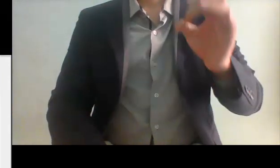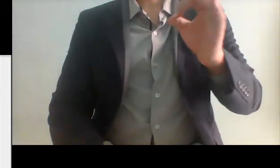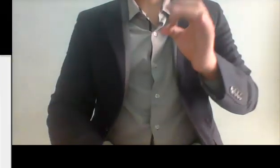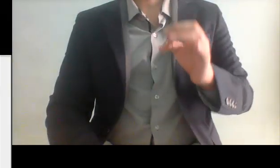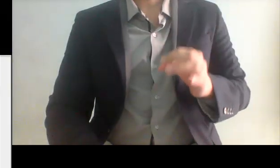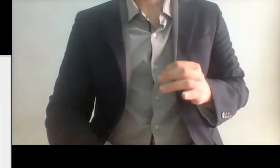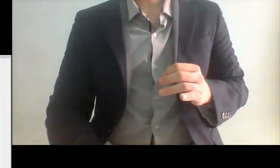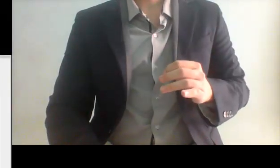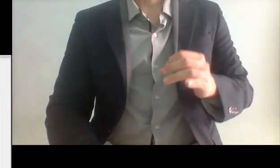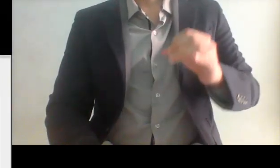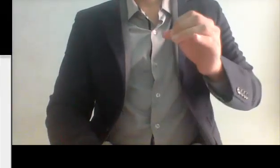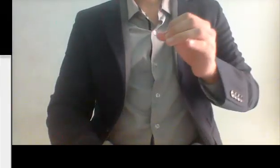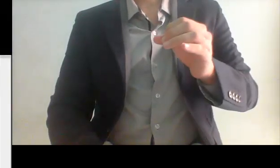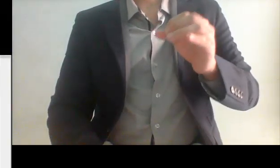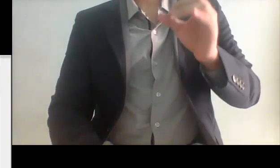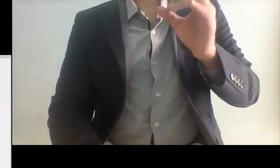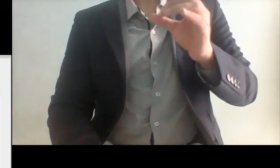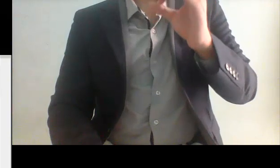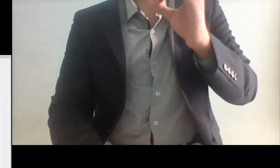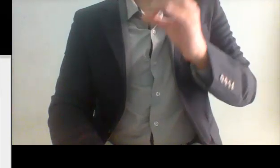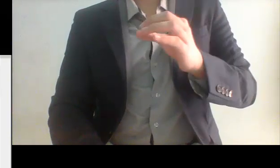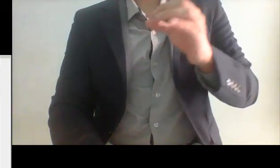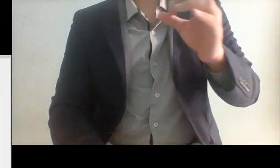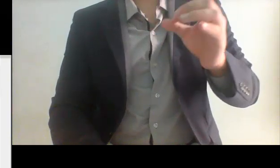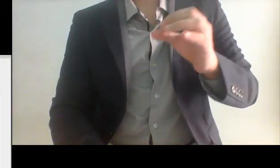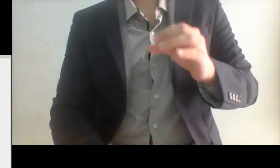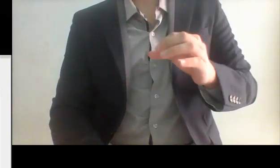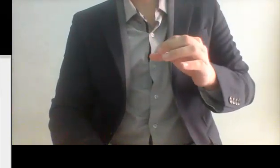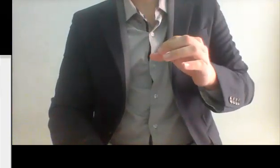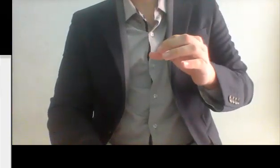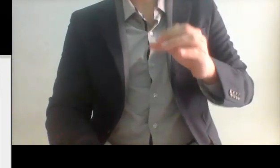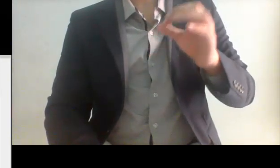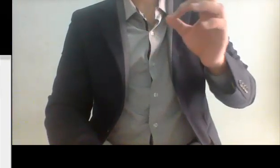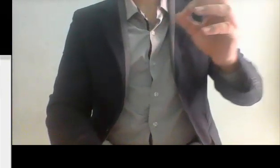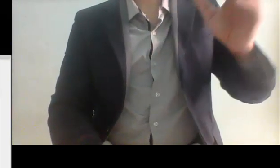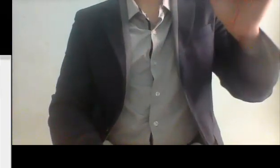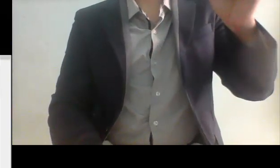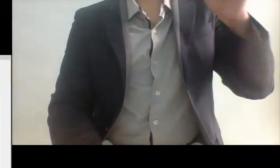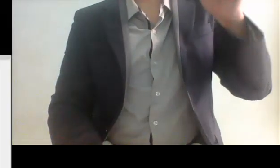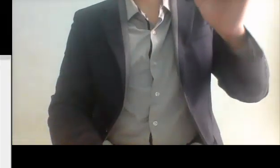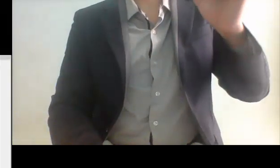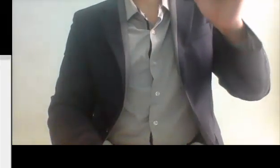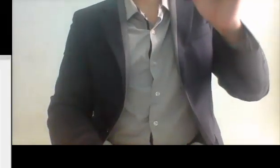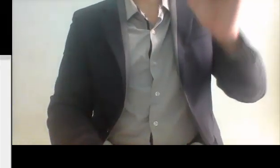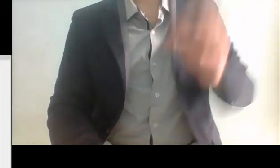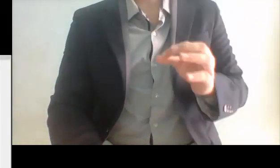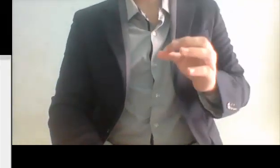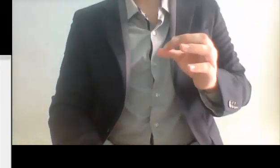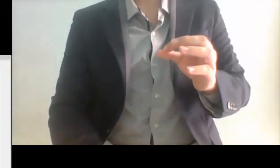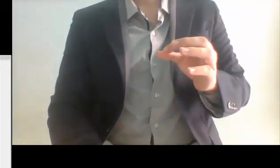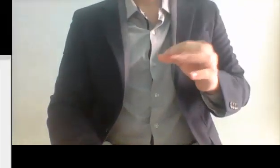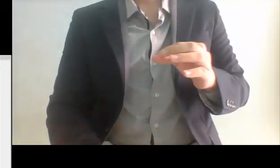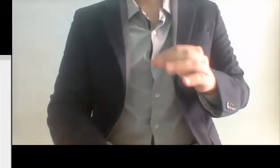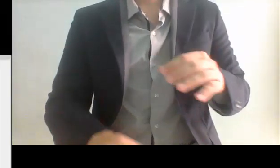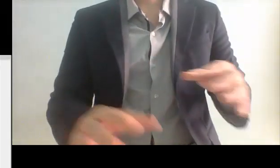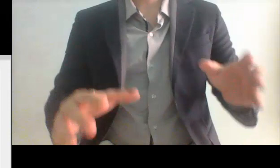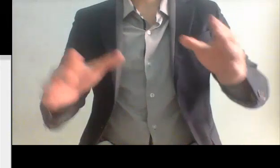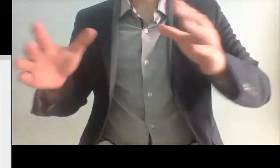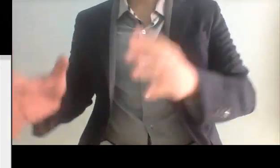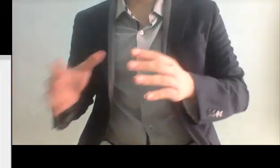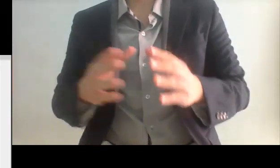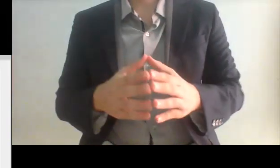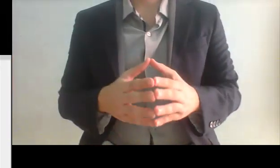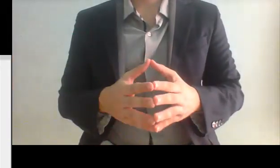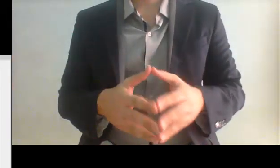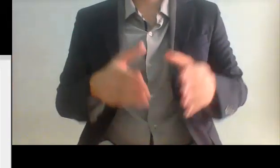a Meade y hay que recordar algo ¿qué relación tiene este personaje con Meade? básicamente es la amiga incondicional de Meade pues lo que en todas